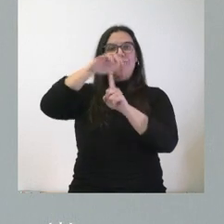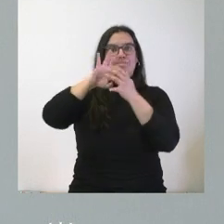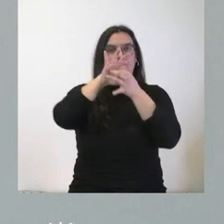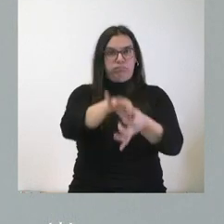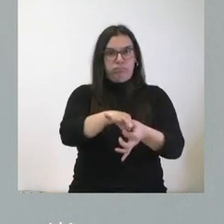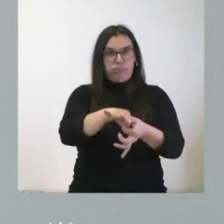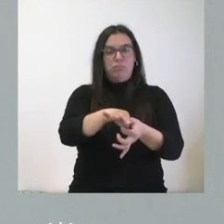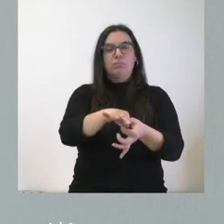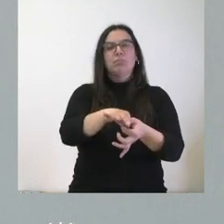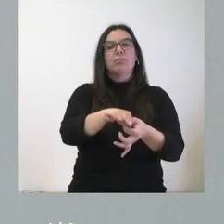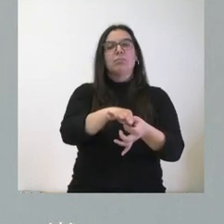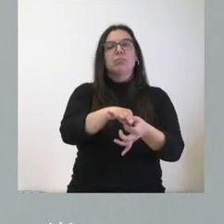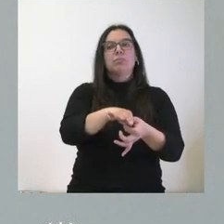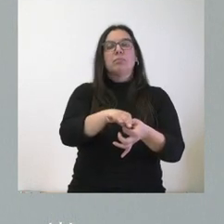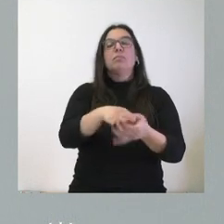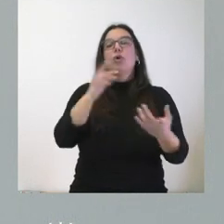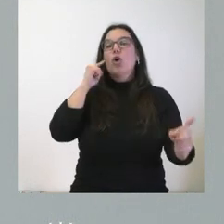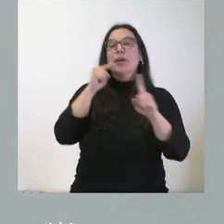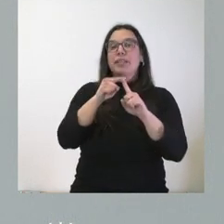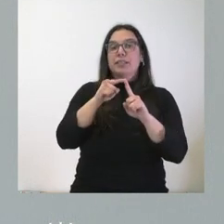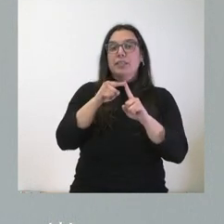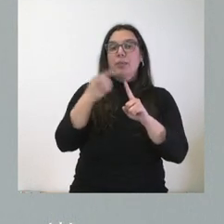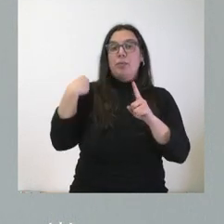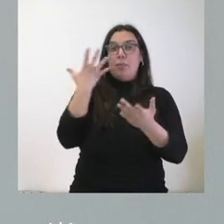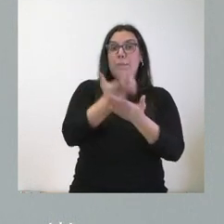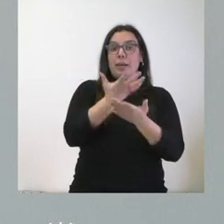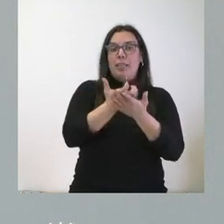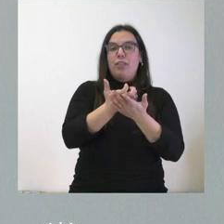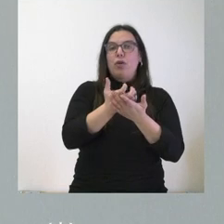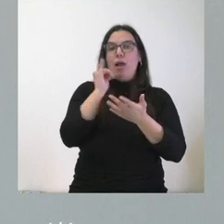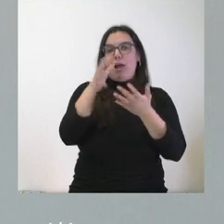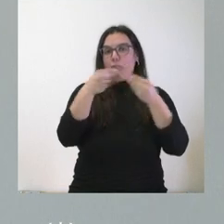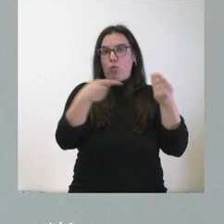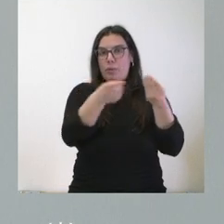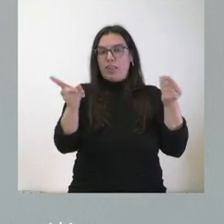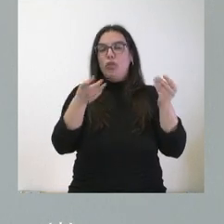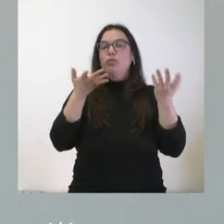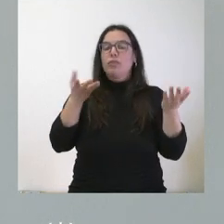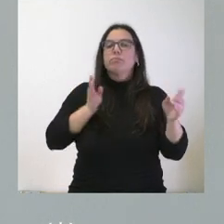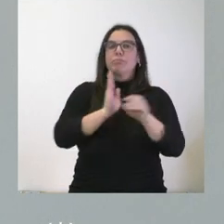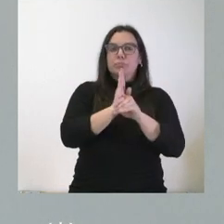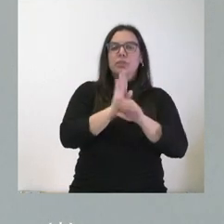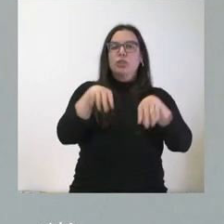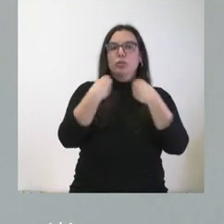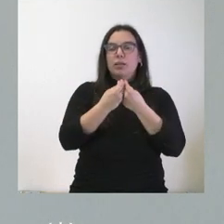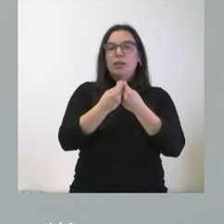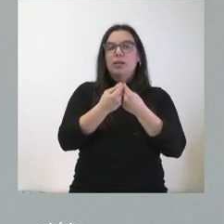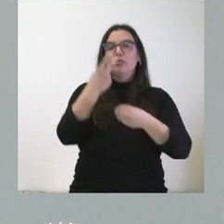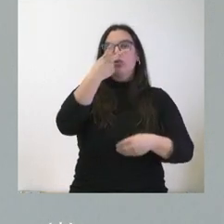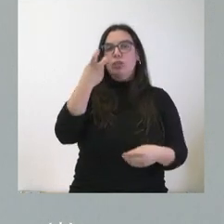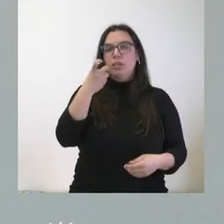Tienen ustedes también cuál es el objetivo de esta aplicación, para lo cual se va a destinar una inversión total de